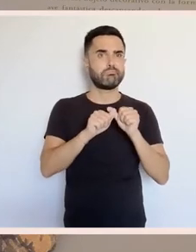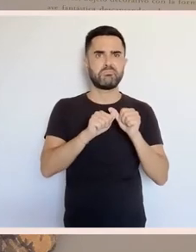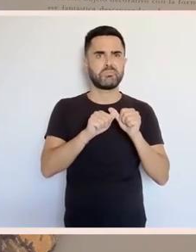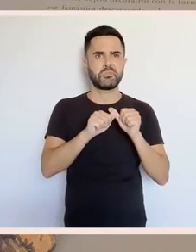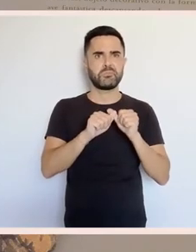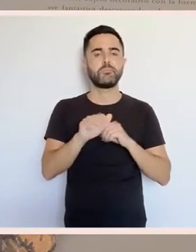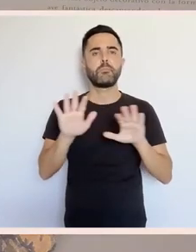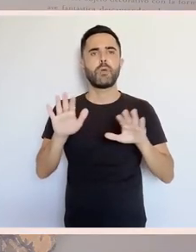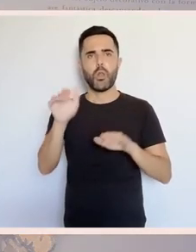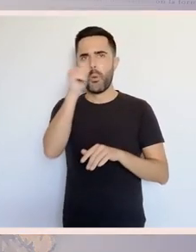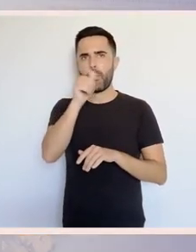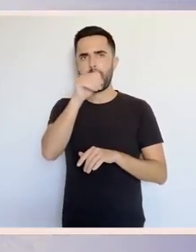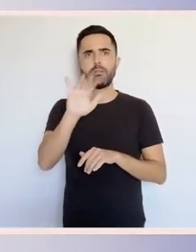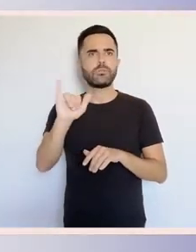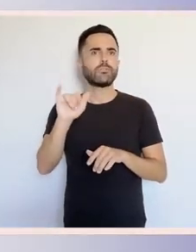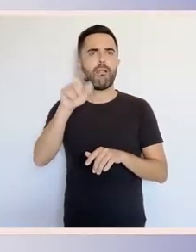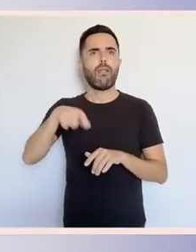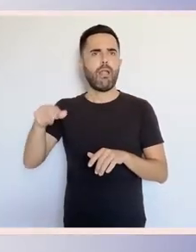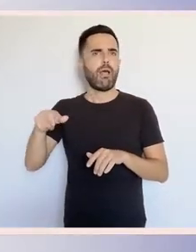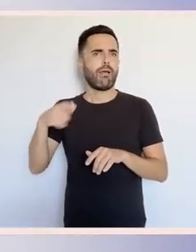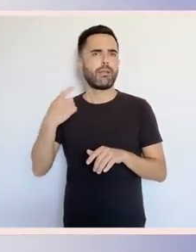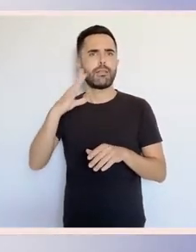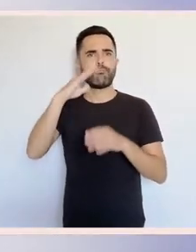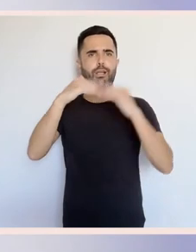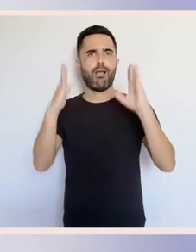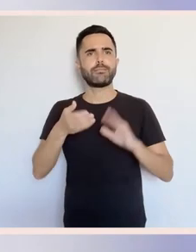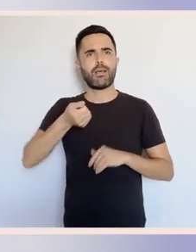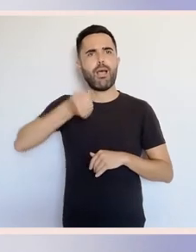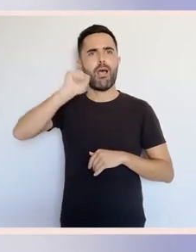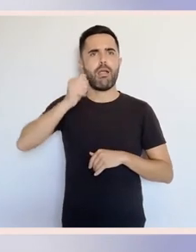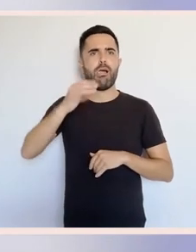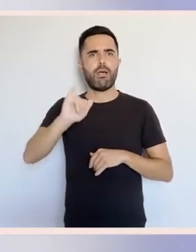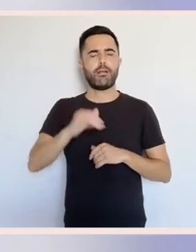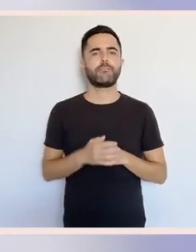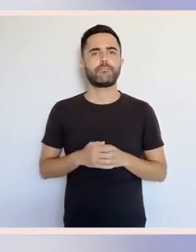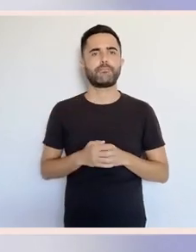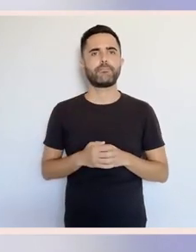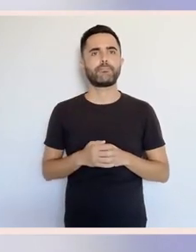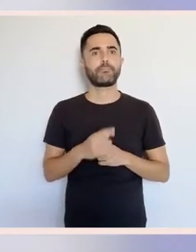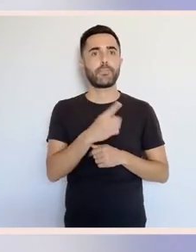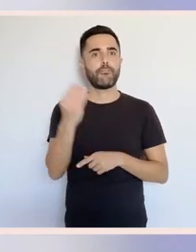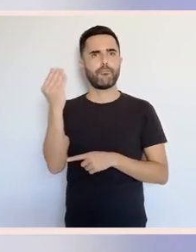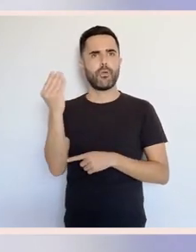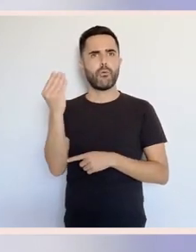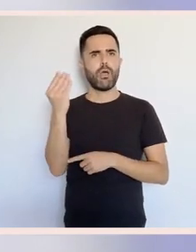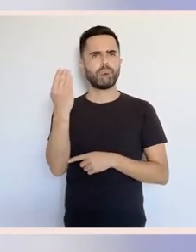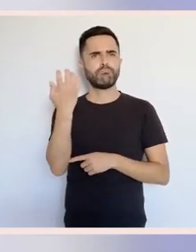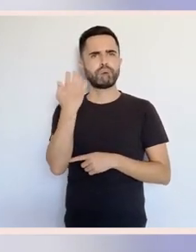viño, entón resultaba un recipiente ideal para que as intentivesen a súa casa. Destacamos esta peza decorativa